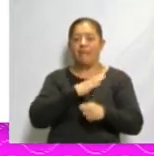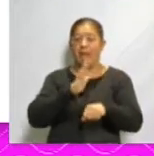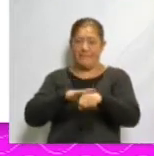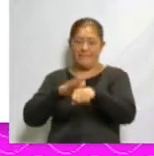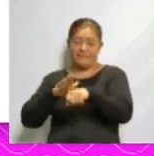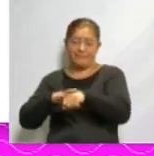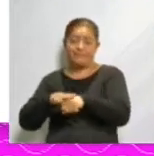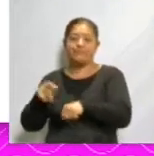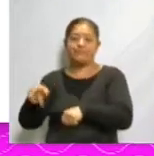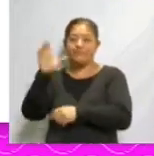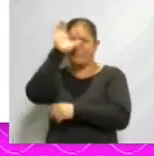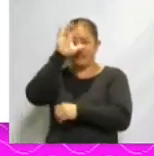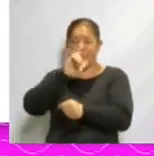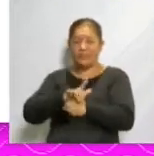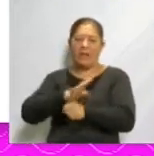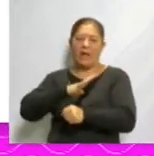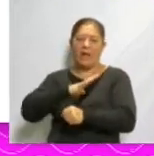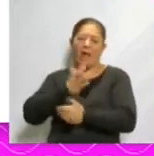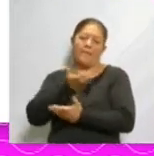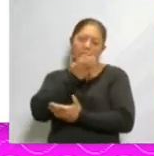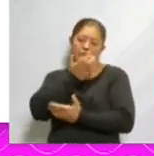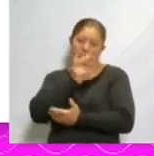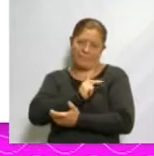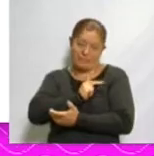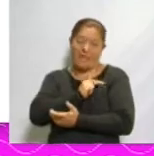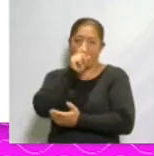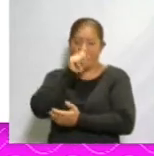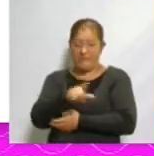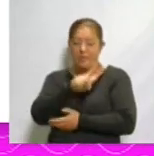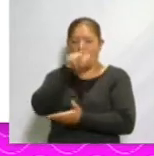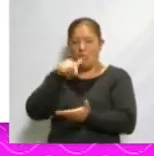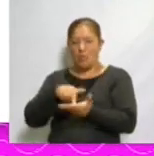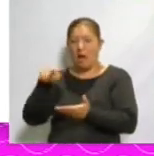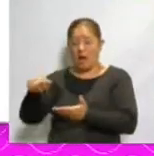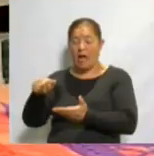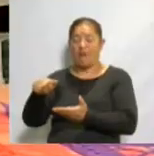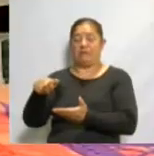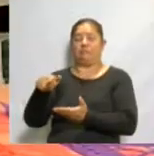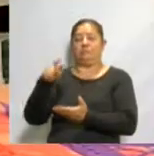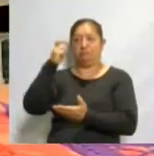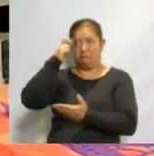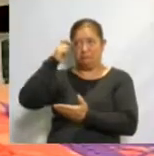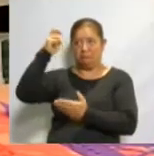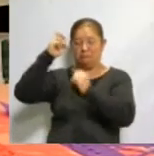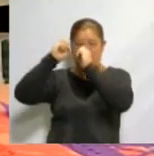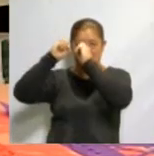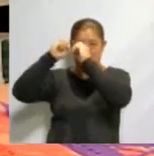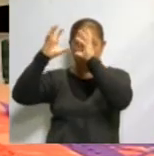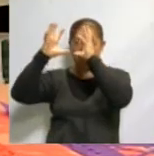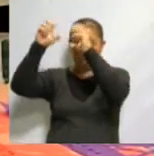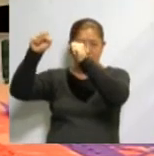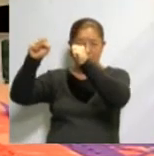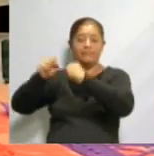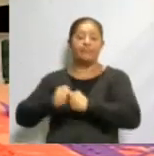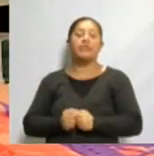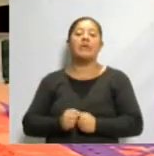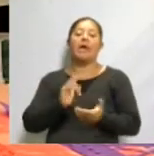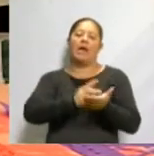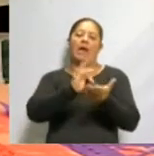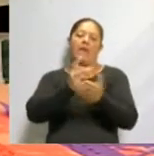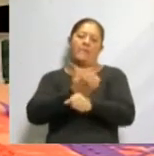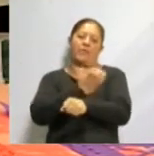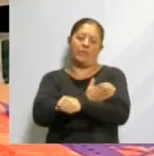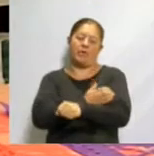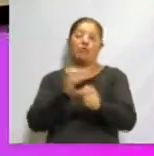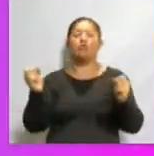presentes en nuestra cultura, tradiciones, así como en los lugares menos pensados. Muchas gracias por acompañarnos en esta cápsula. Nos